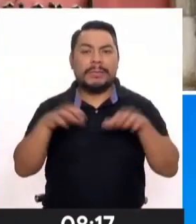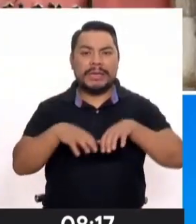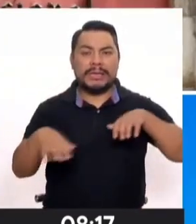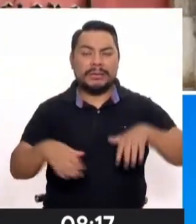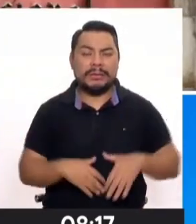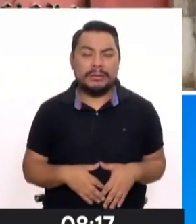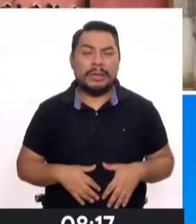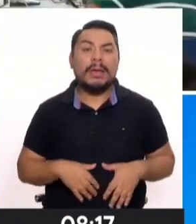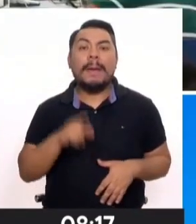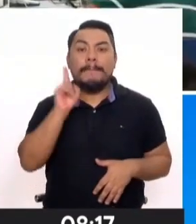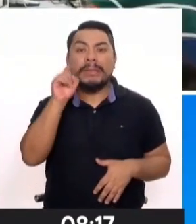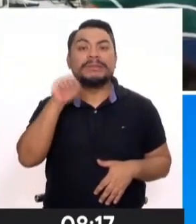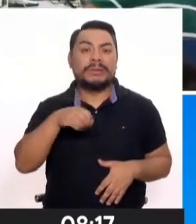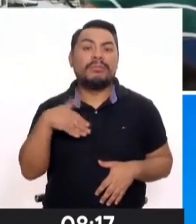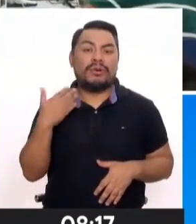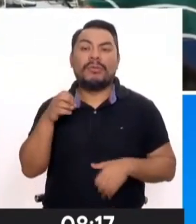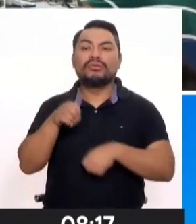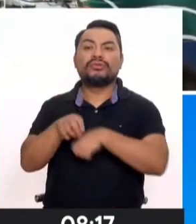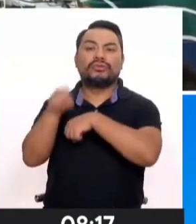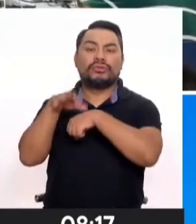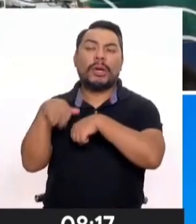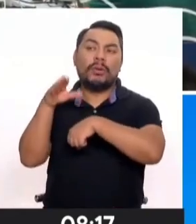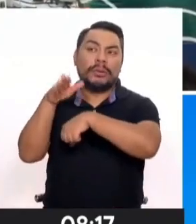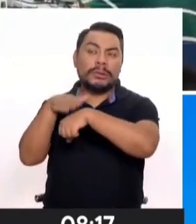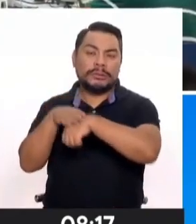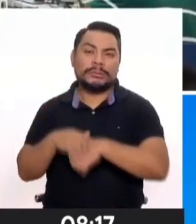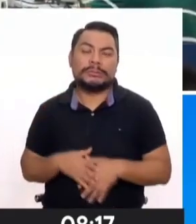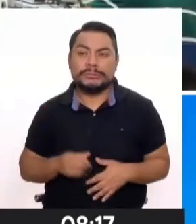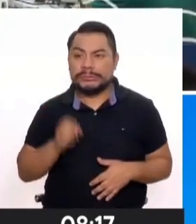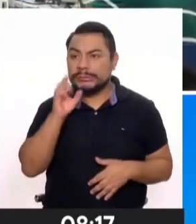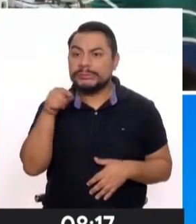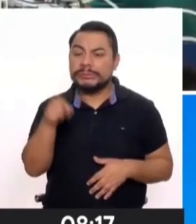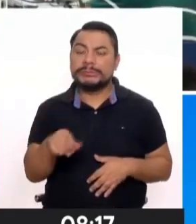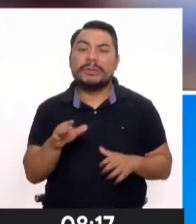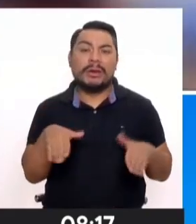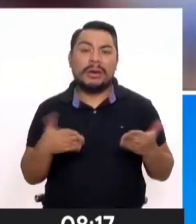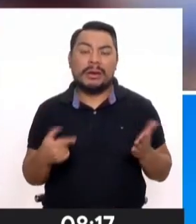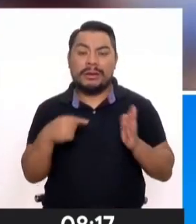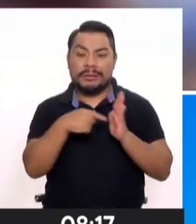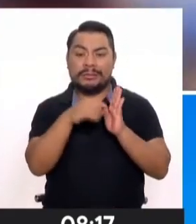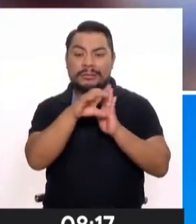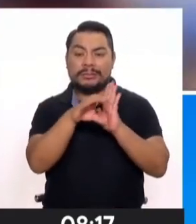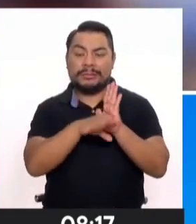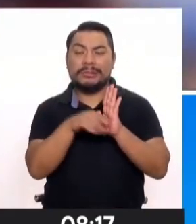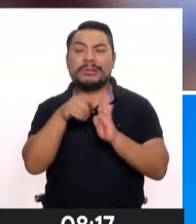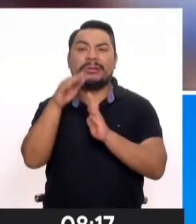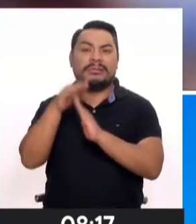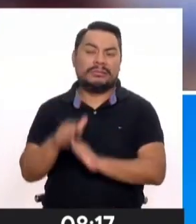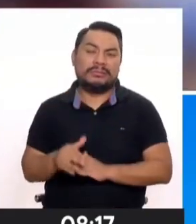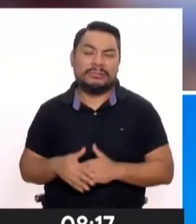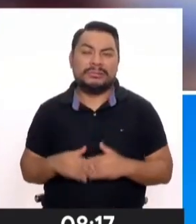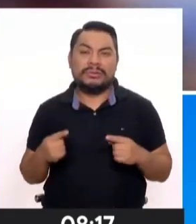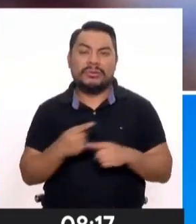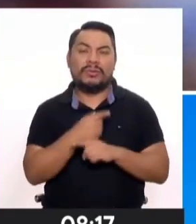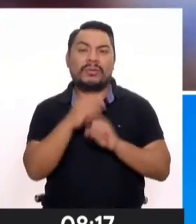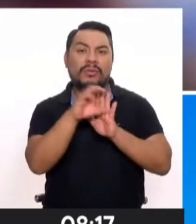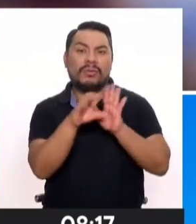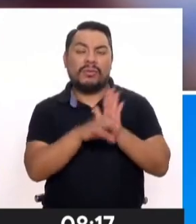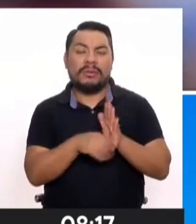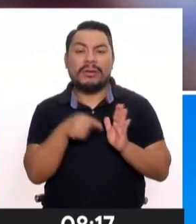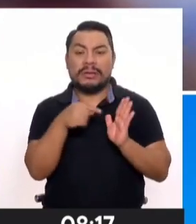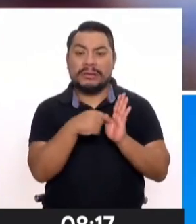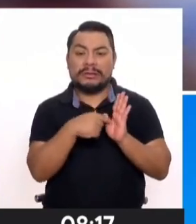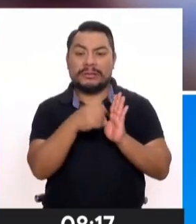podemos exhortarles, haciéndoles notar que existe una discriminación en ese artículo, contrario al orden constitucional.